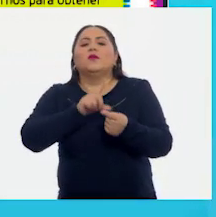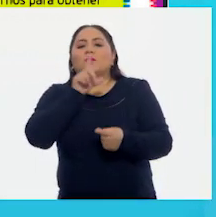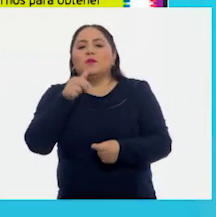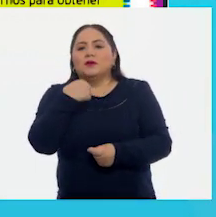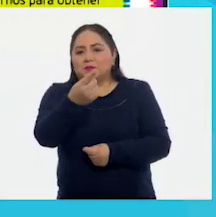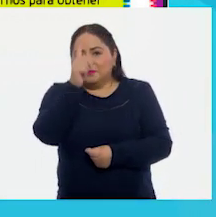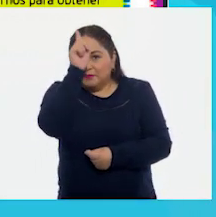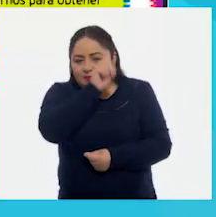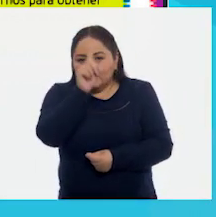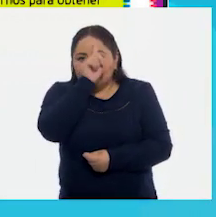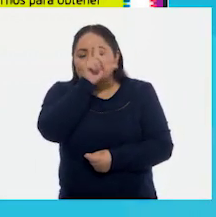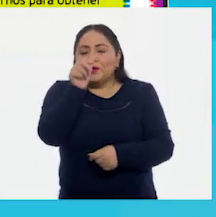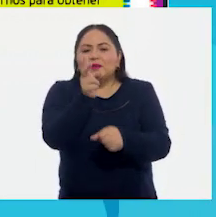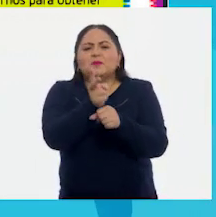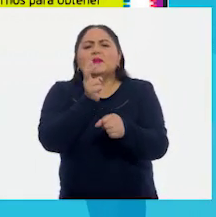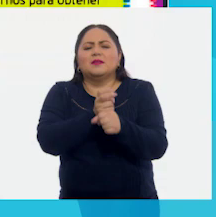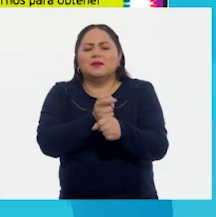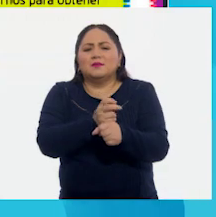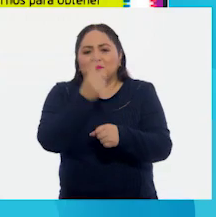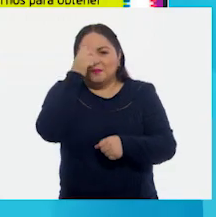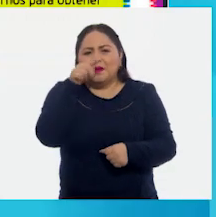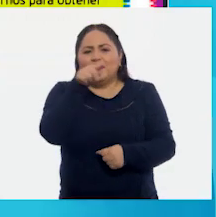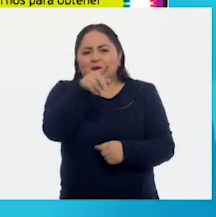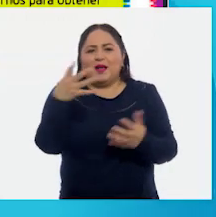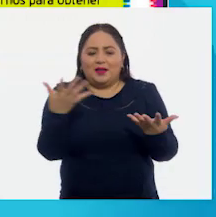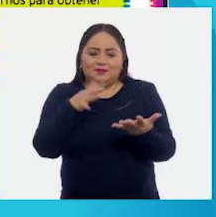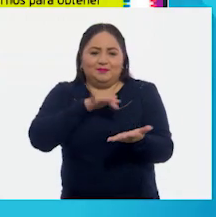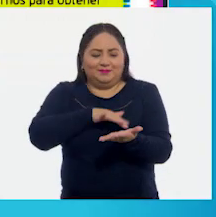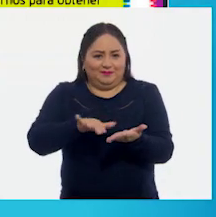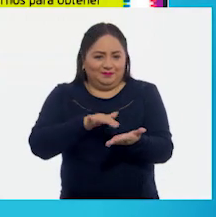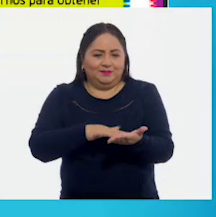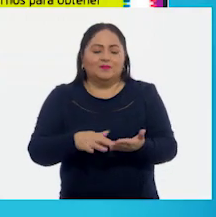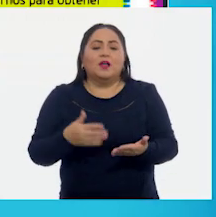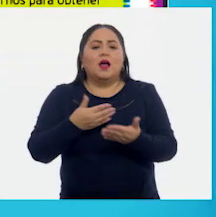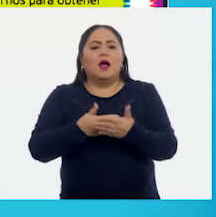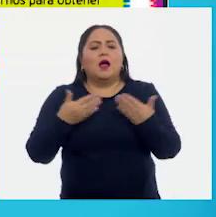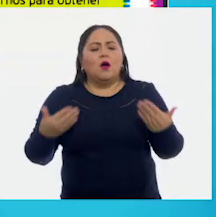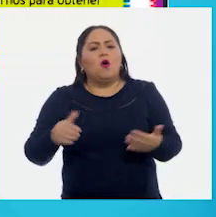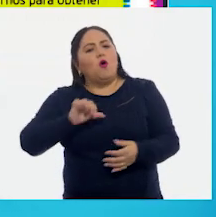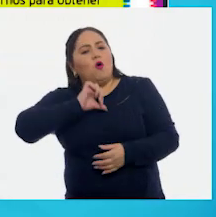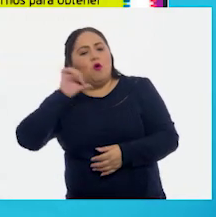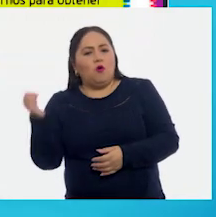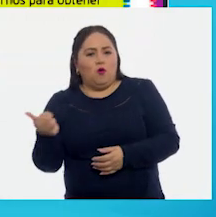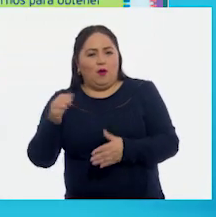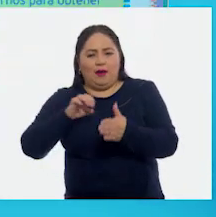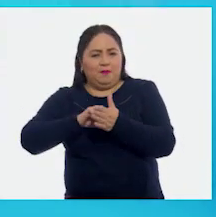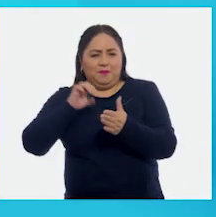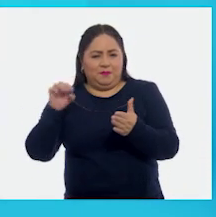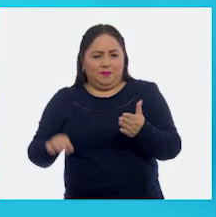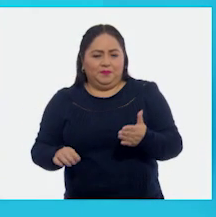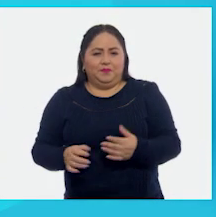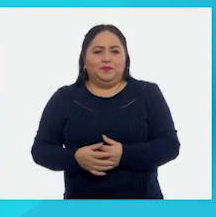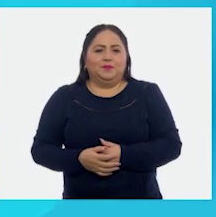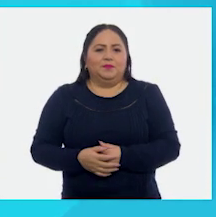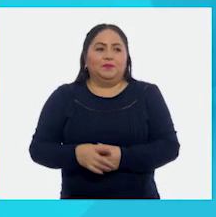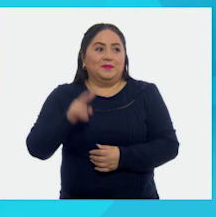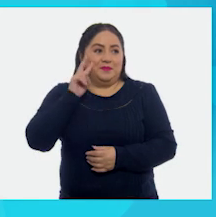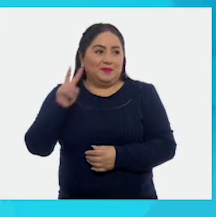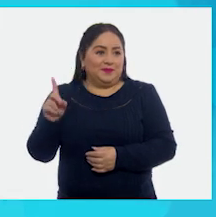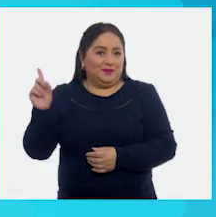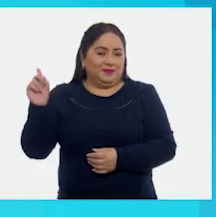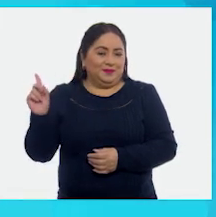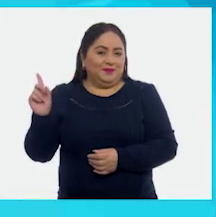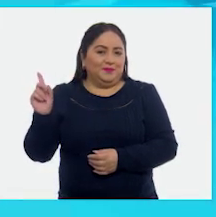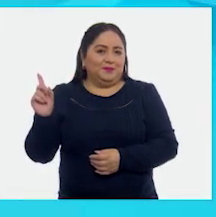recomendando e invitando a hacer esa lectura. Vamos a ver otro ejemplo. ¿Ya lo tenemos ahí?